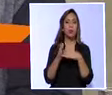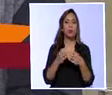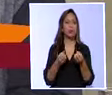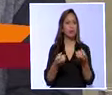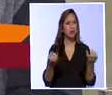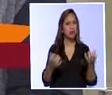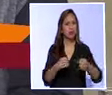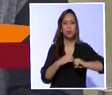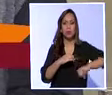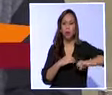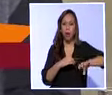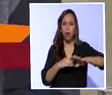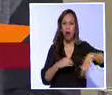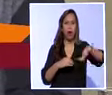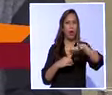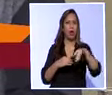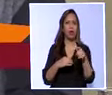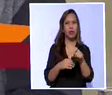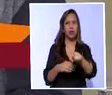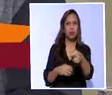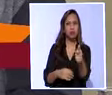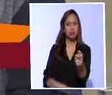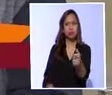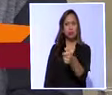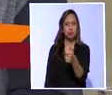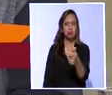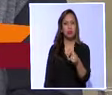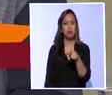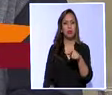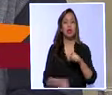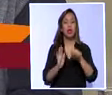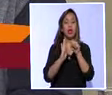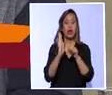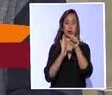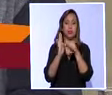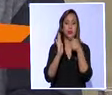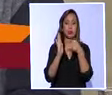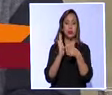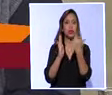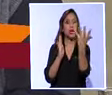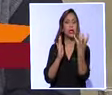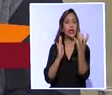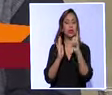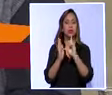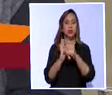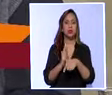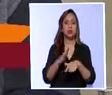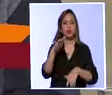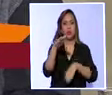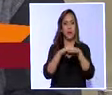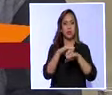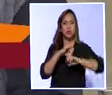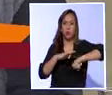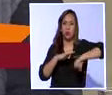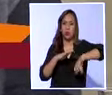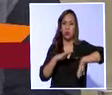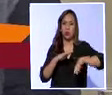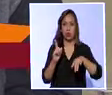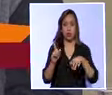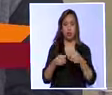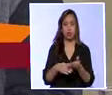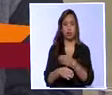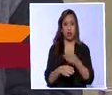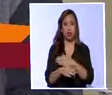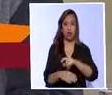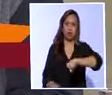publicidad que debe haber en televisión y en radio. De acuerdo al artículo, nos menciona que tiene que haber 15 minutos máximo de publicidad. Antes había